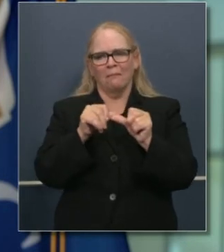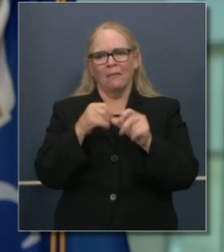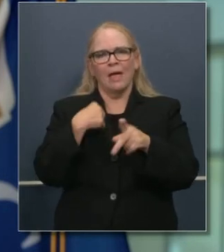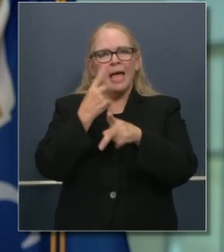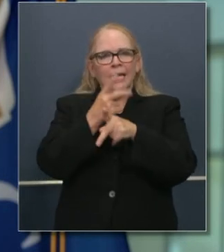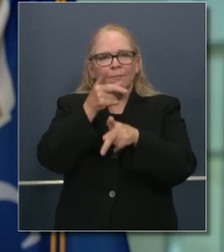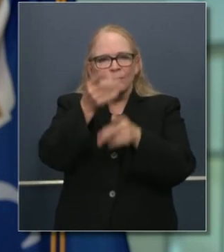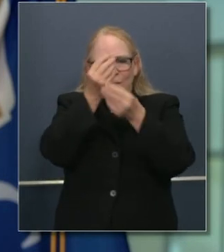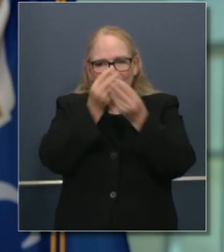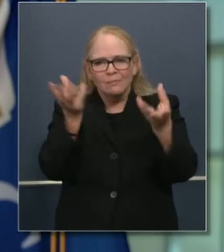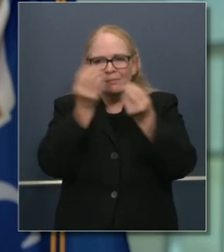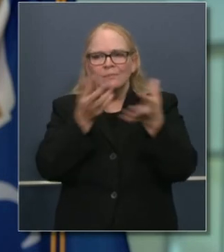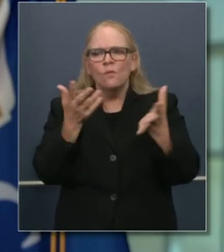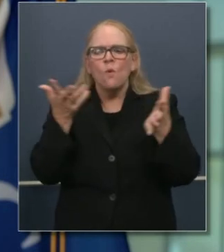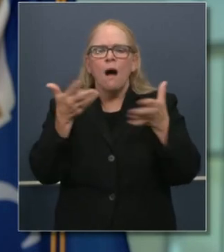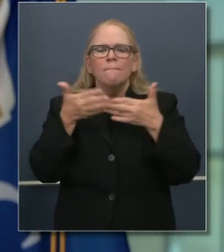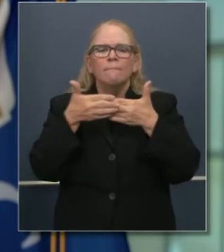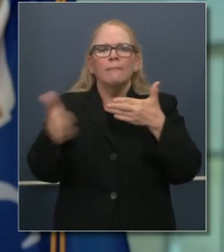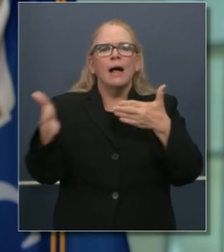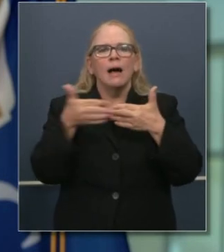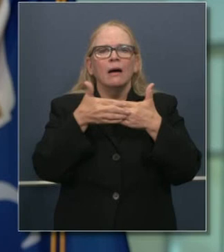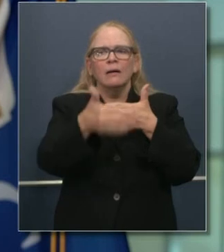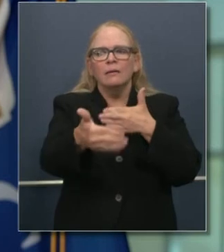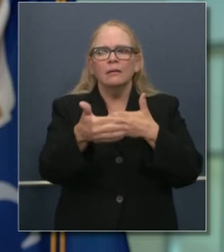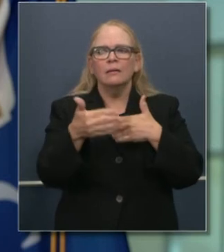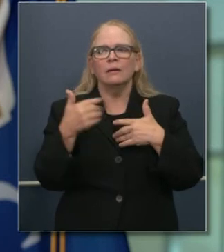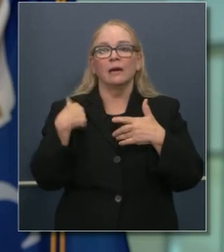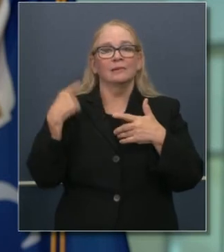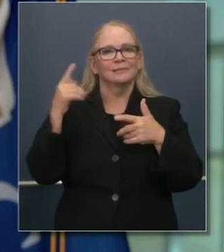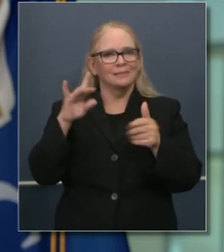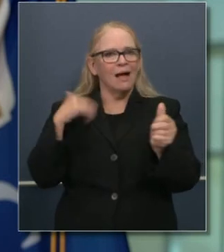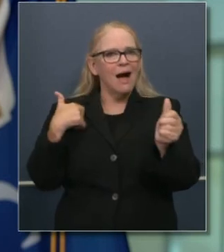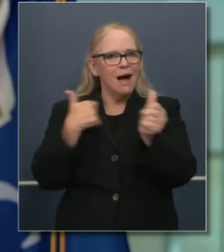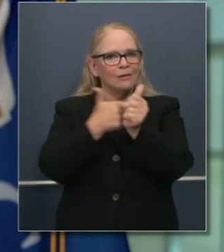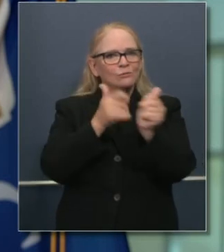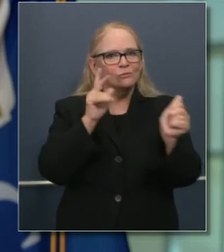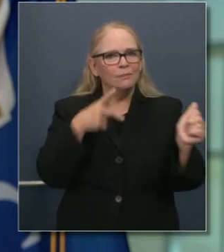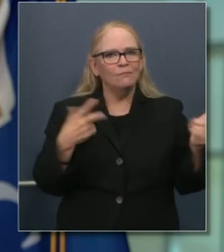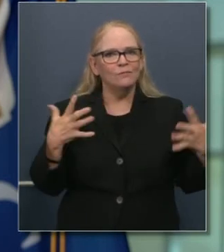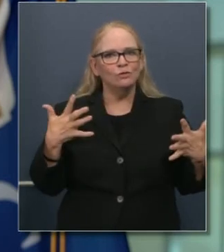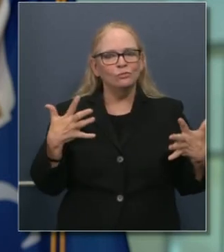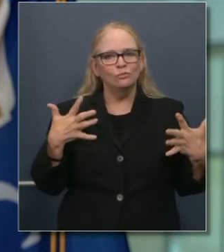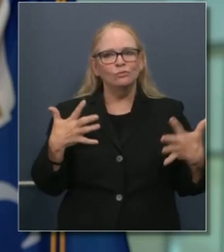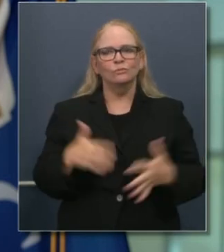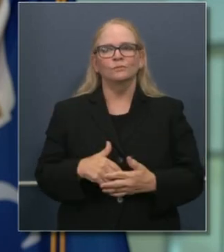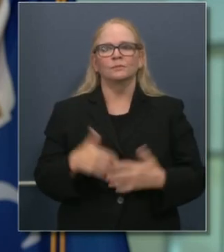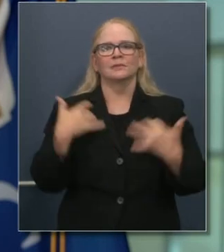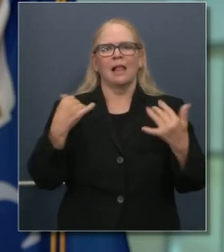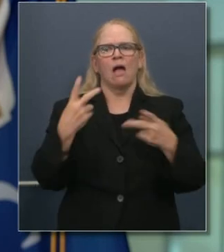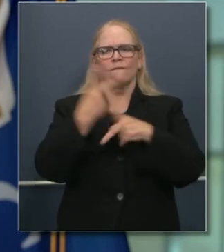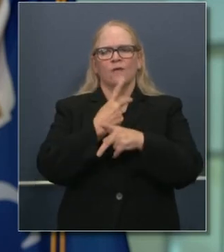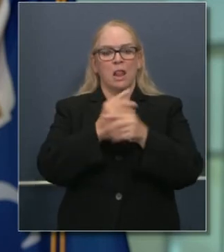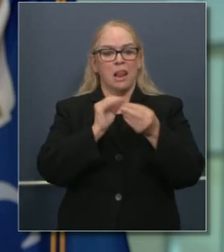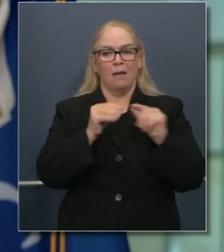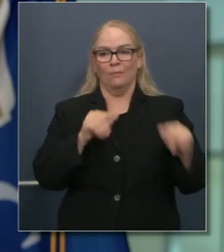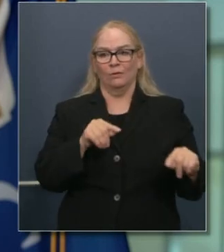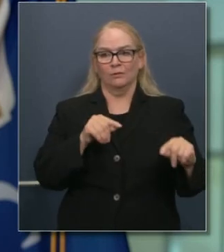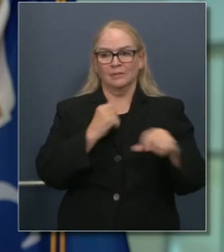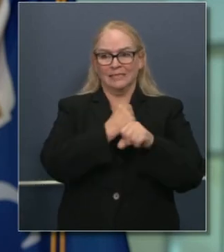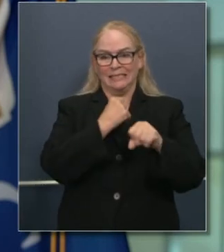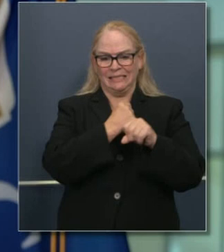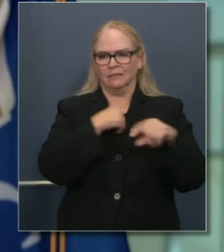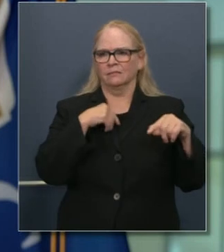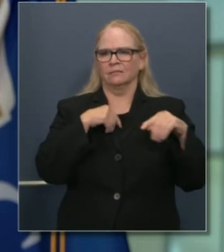con cierta confianza. Pudimos despejar ese retraso de 320 y tantos mil casos para actualizar las cifras,